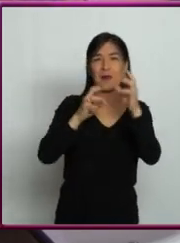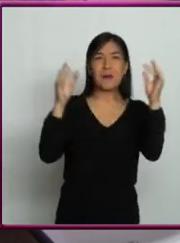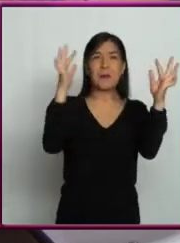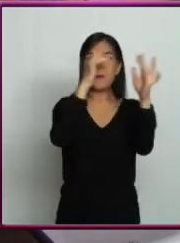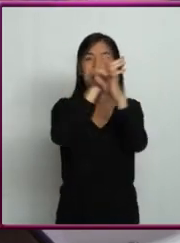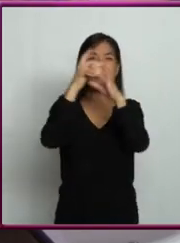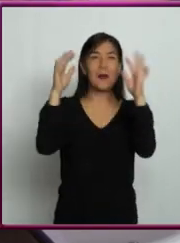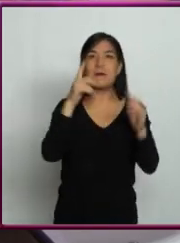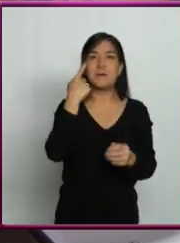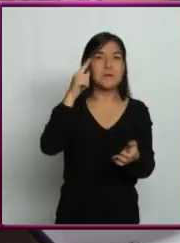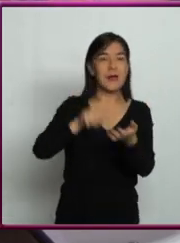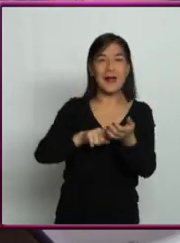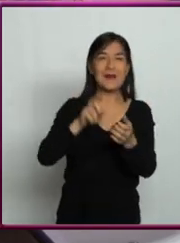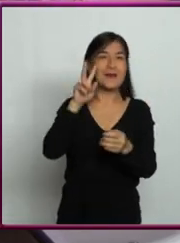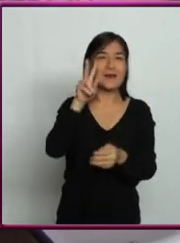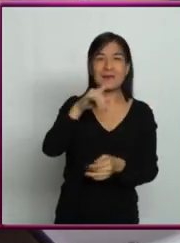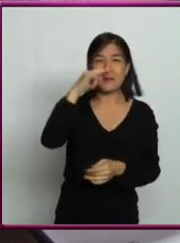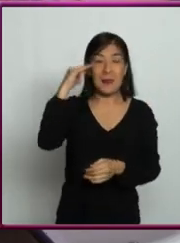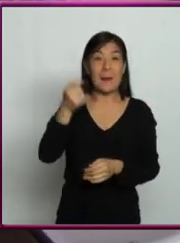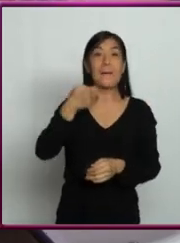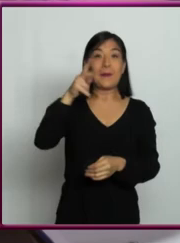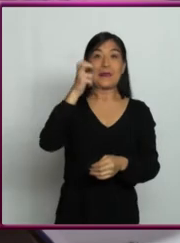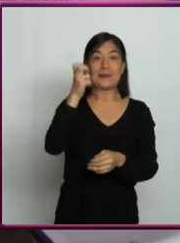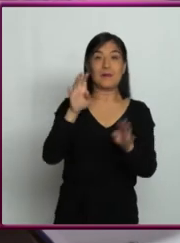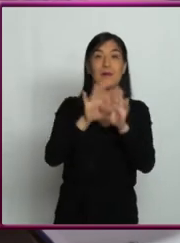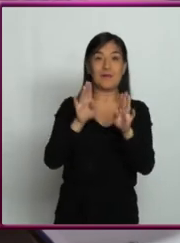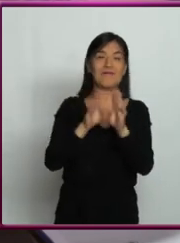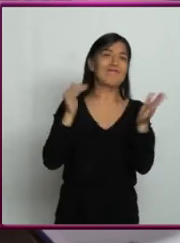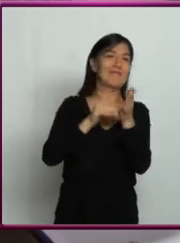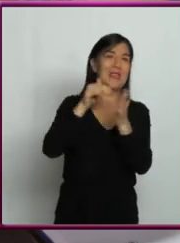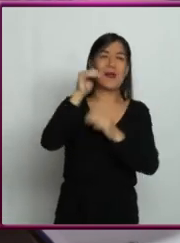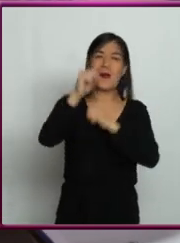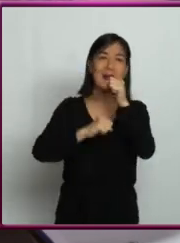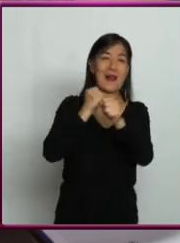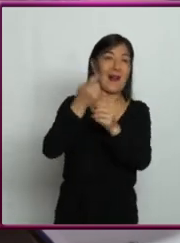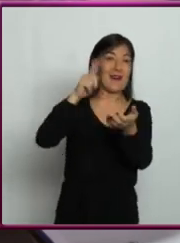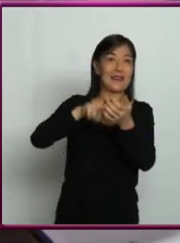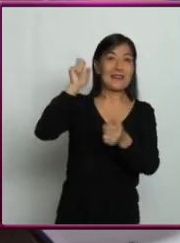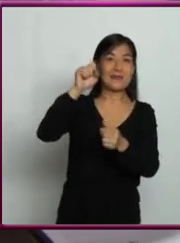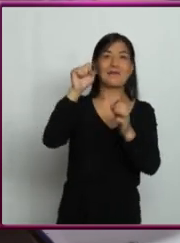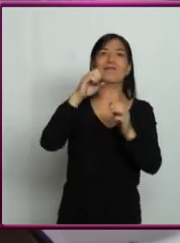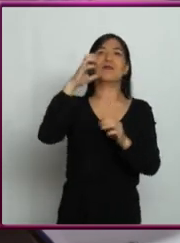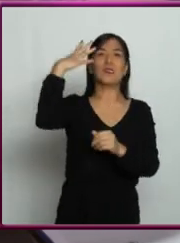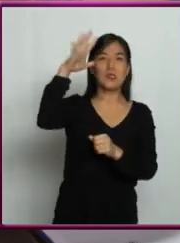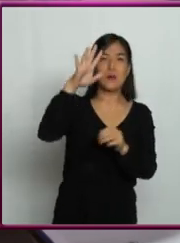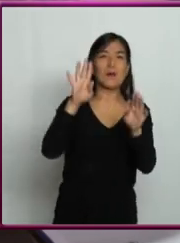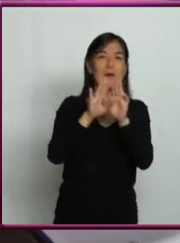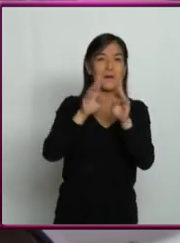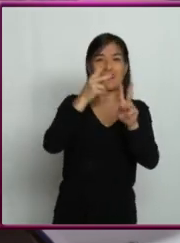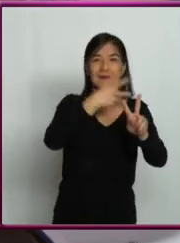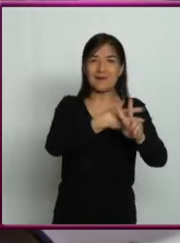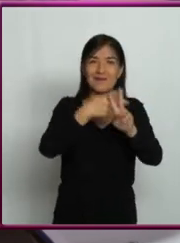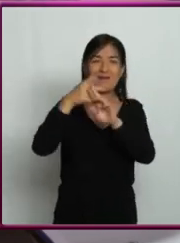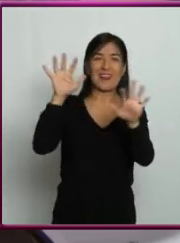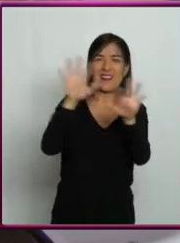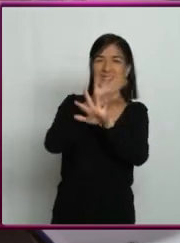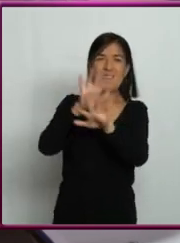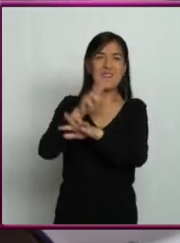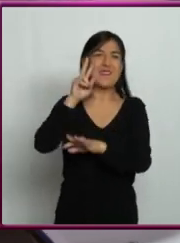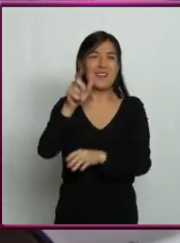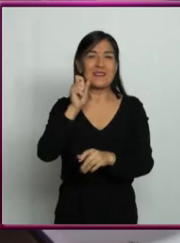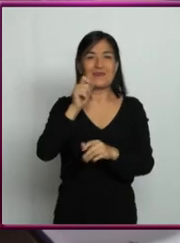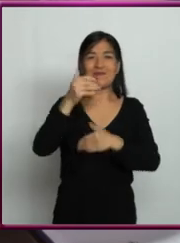.500 millones de años, y ahora conforma el 21% de la atmósfera, entonces podríamos detectarlo de manera remota.